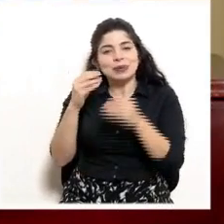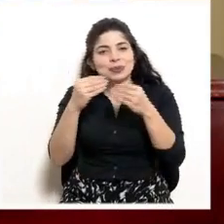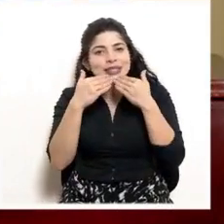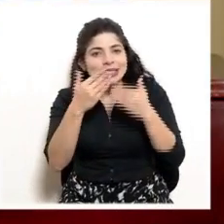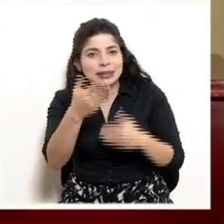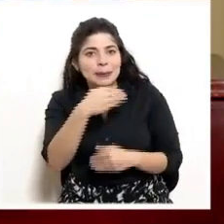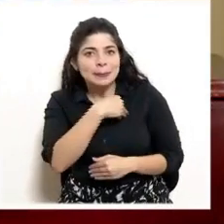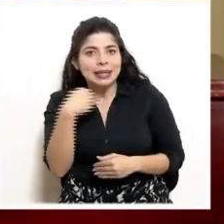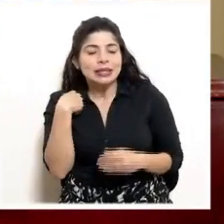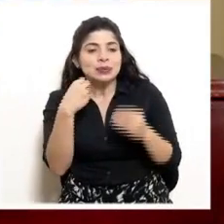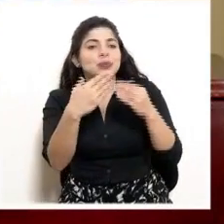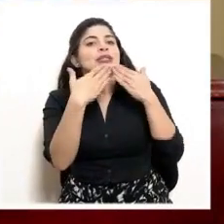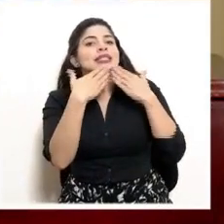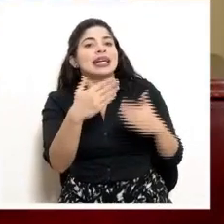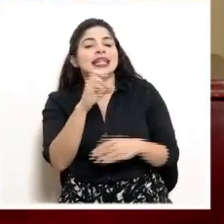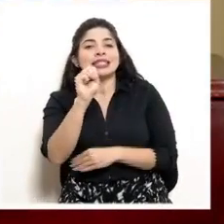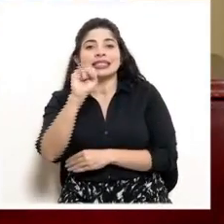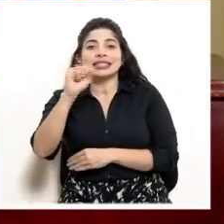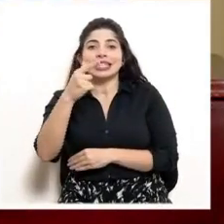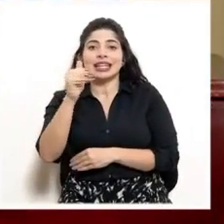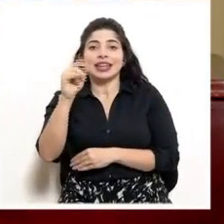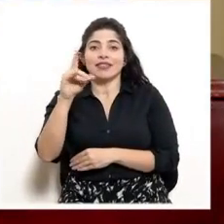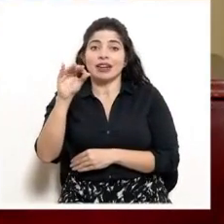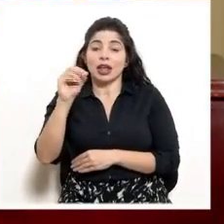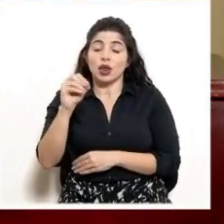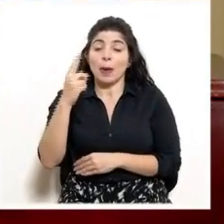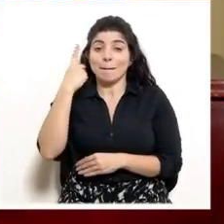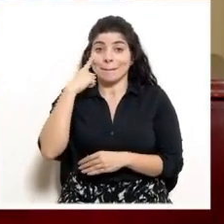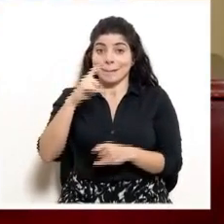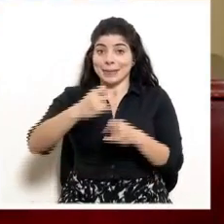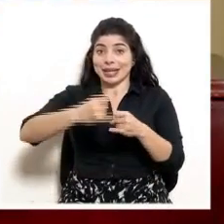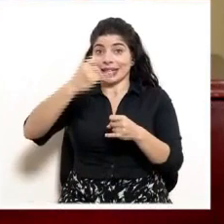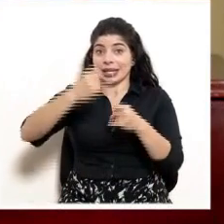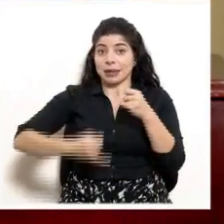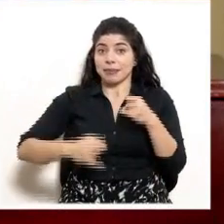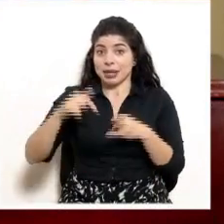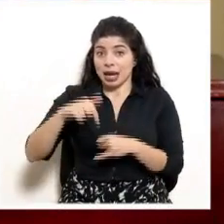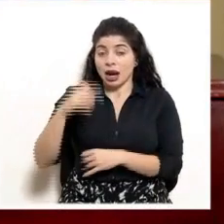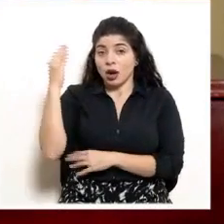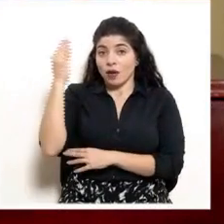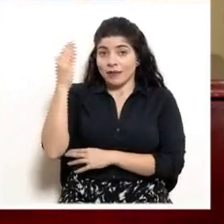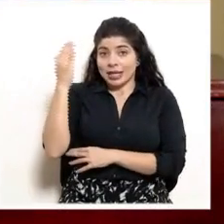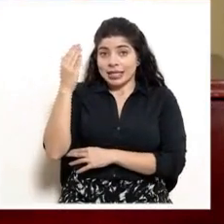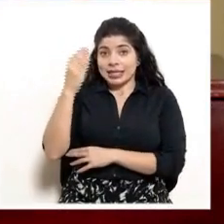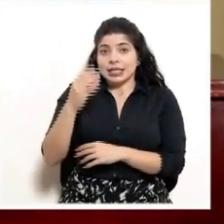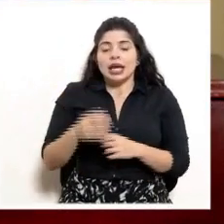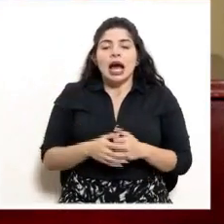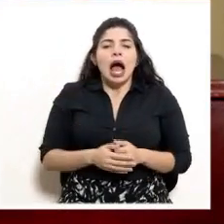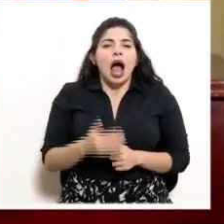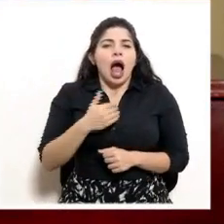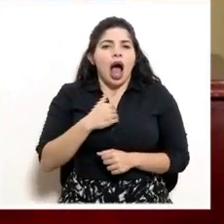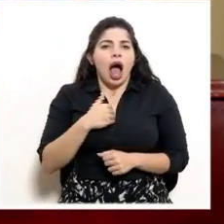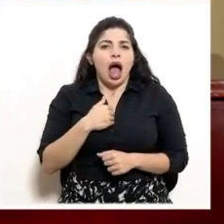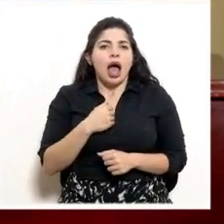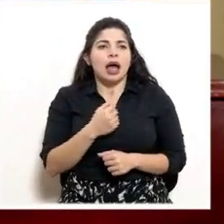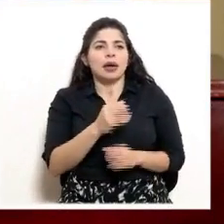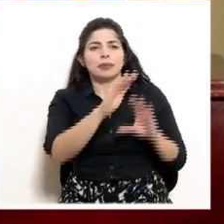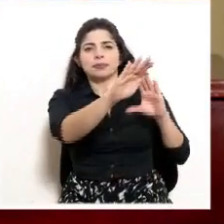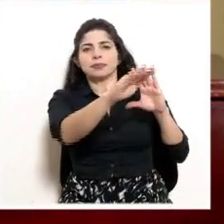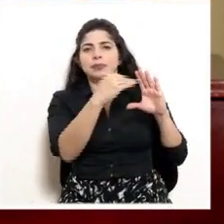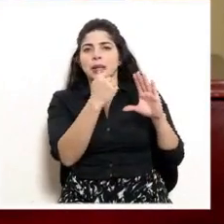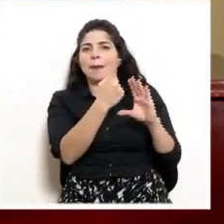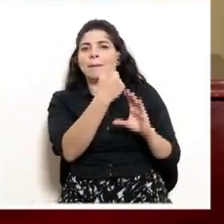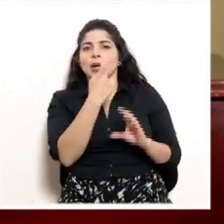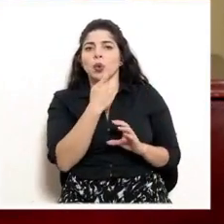gracias ministro y muchísimas gracias a don Sigifredo para concluir esta conferencia de prensa. Tenemos la consulta